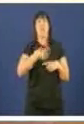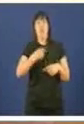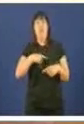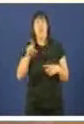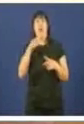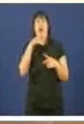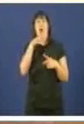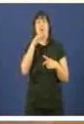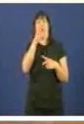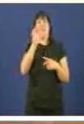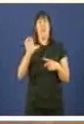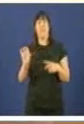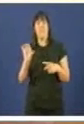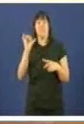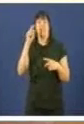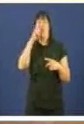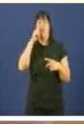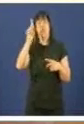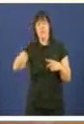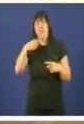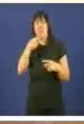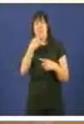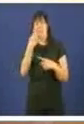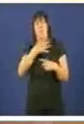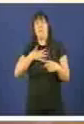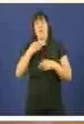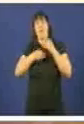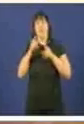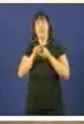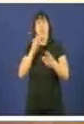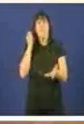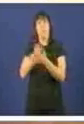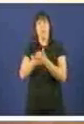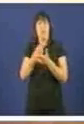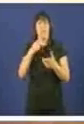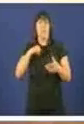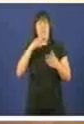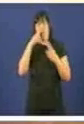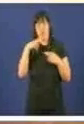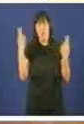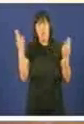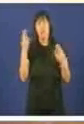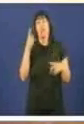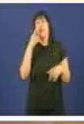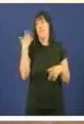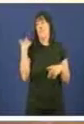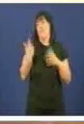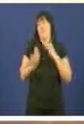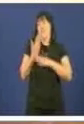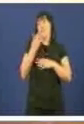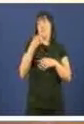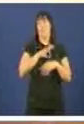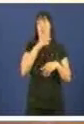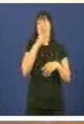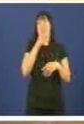agora é a FAES do señor Aznar, a que advoga claramente por introducir o copagamento. Por certo, tamén este día o señor Hernández, o seu